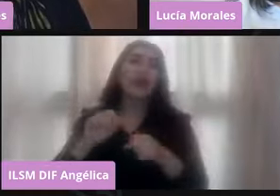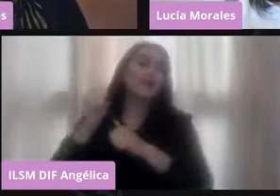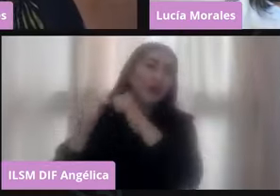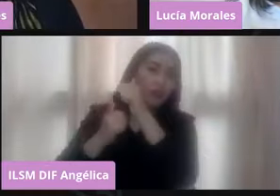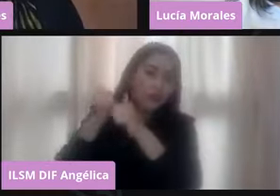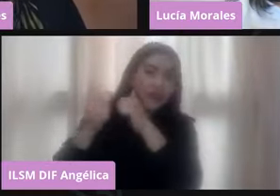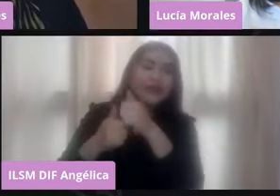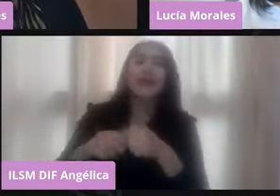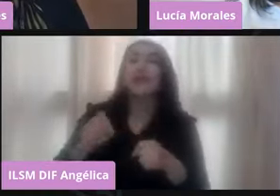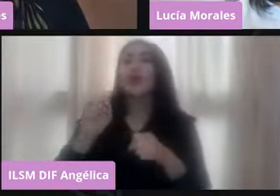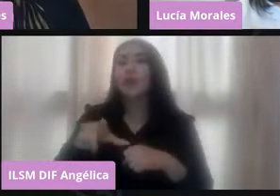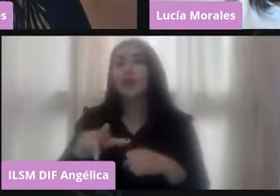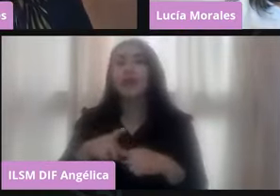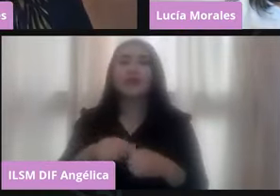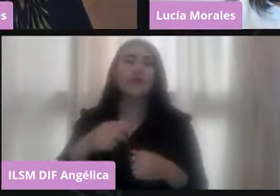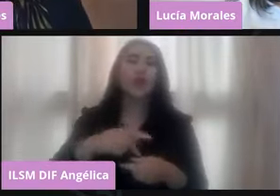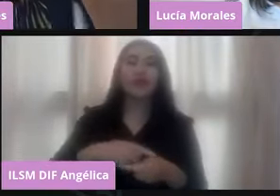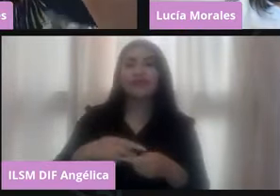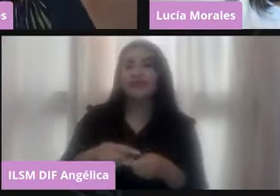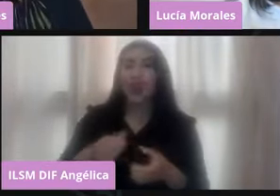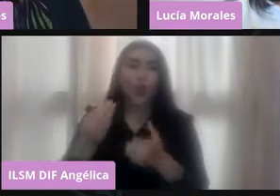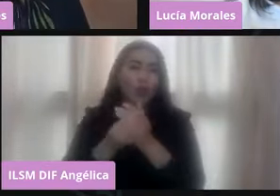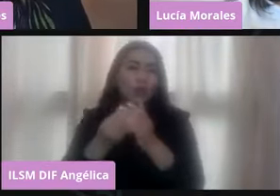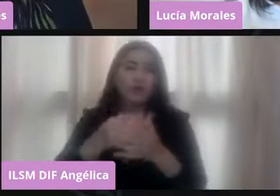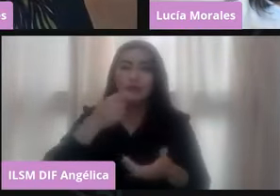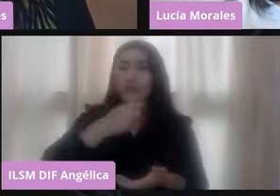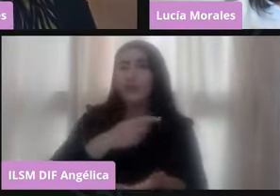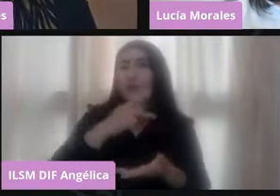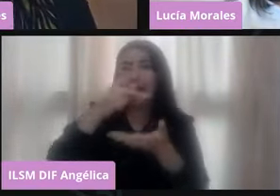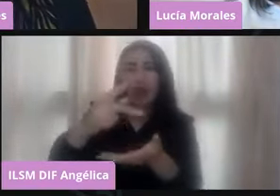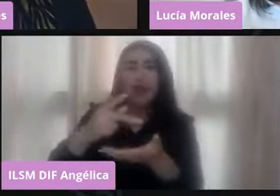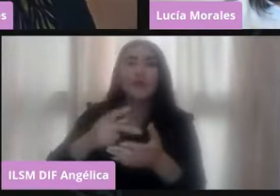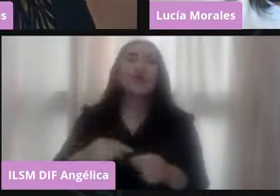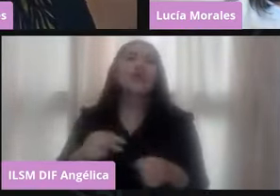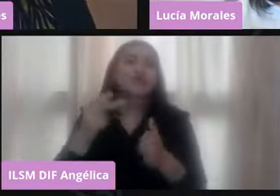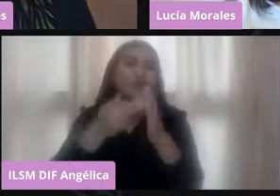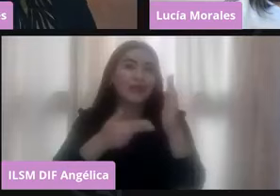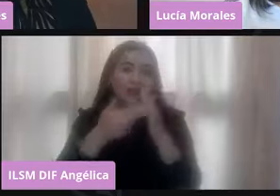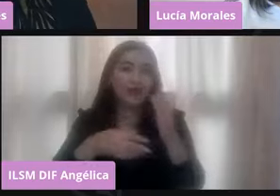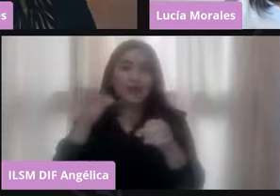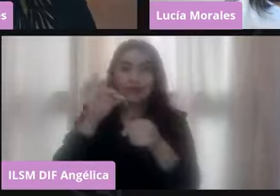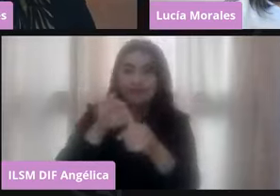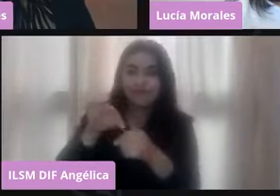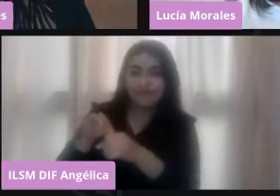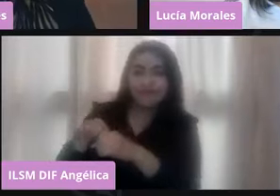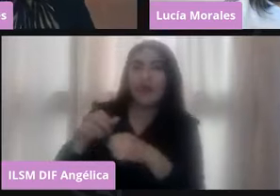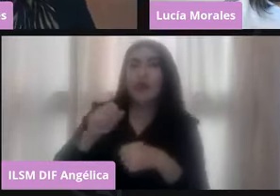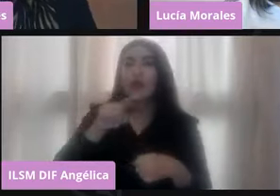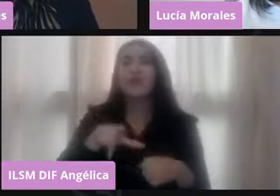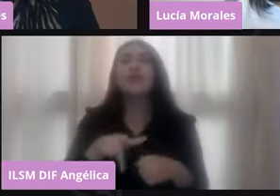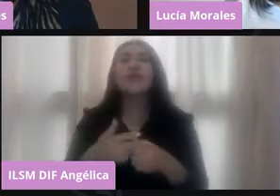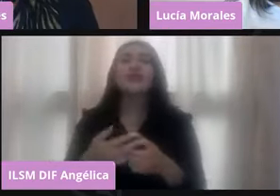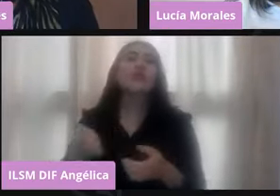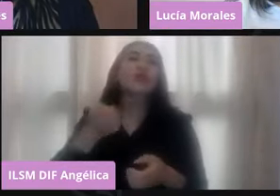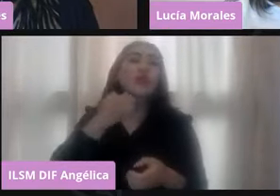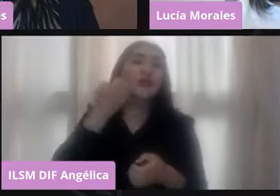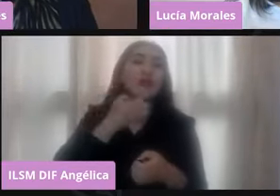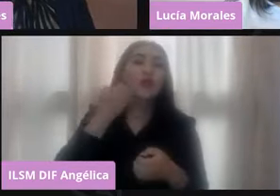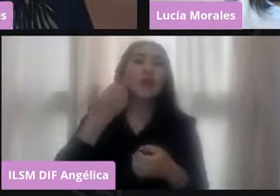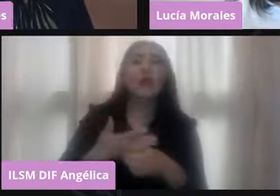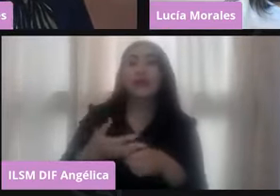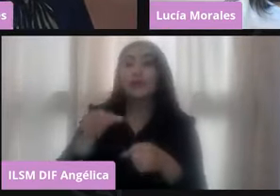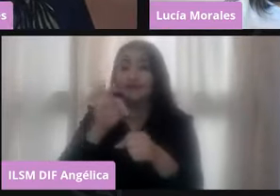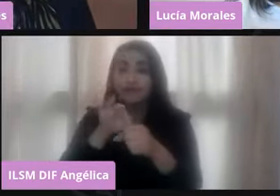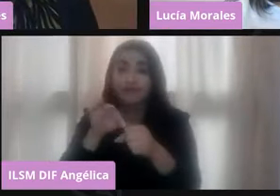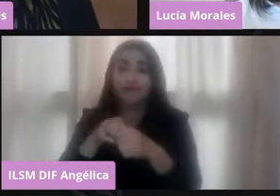como un diplomado en derecho electoral y taller en materia de delitos electorales compartidos por la Escuela Judicial Electoral del